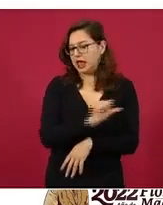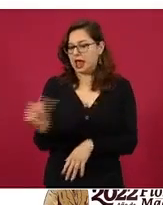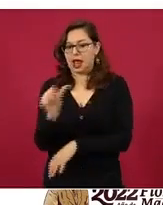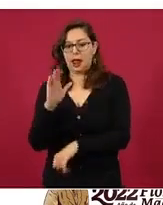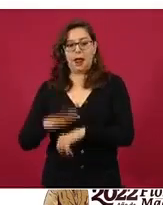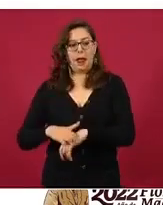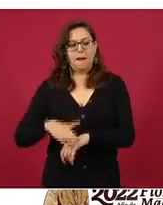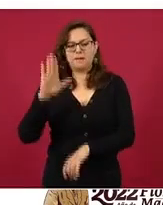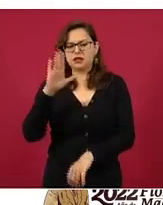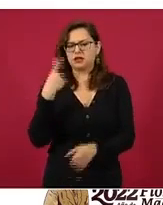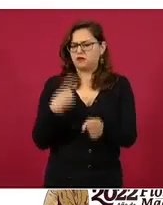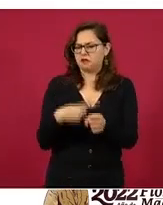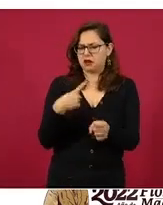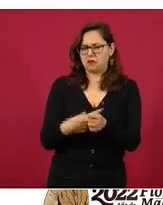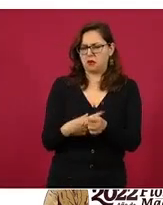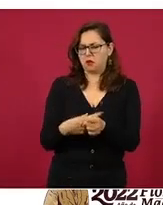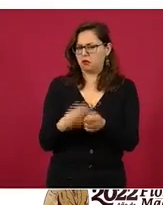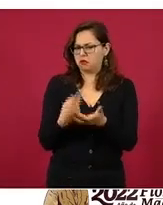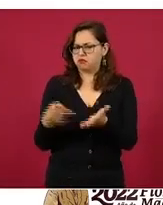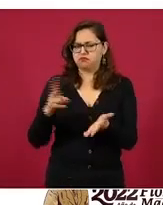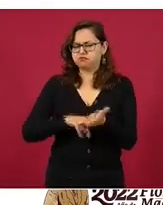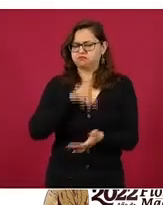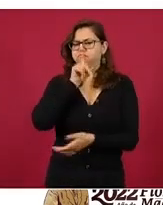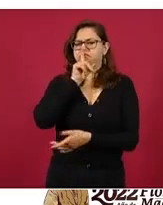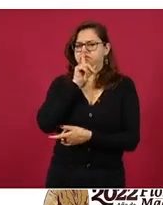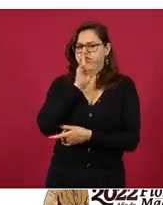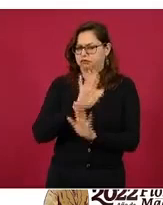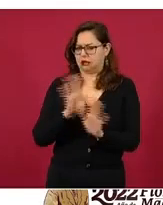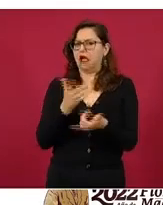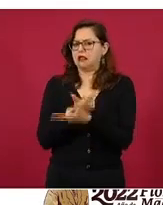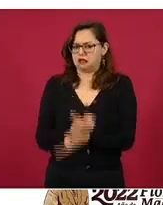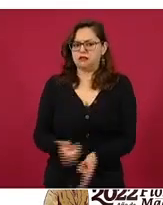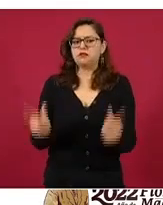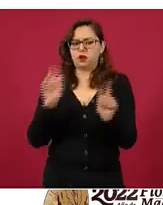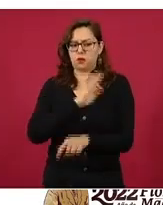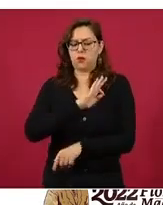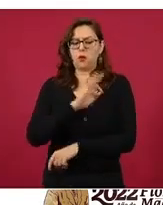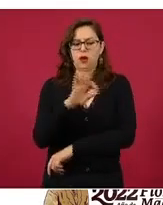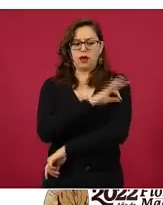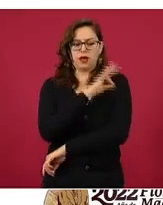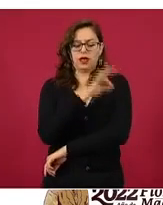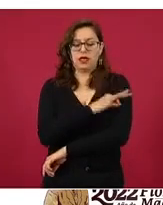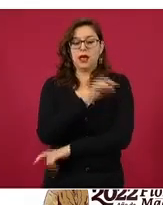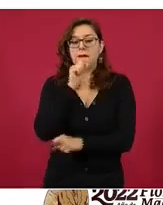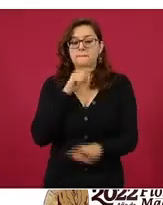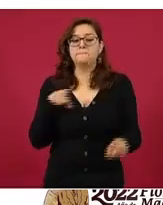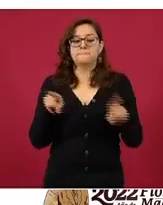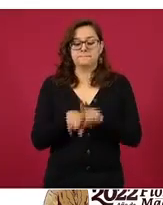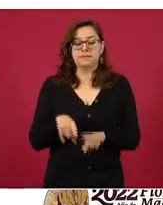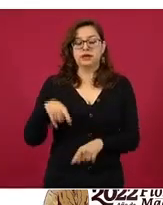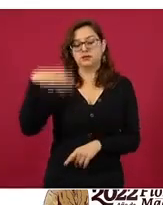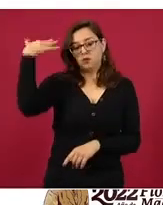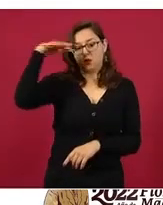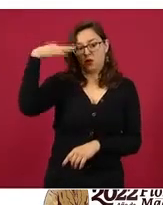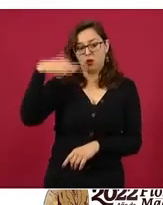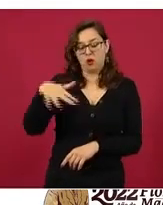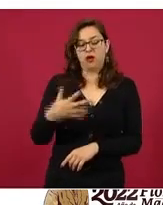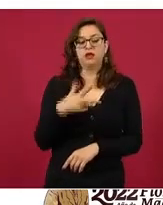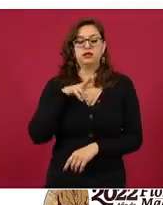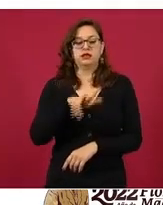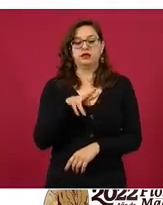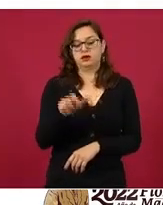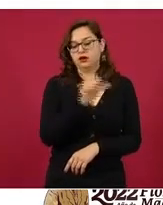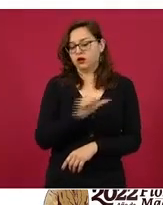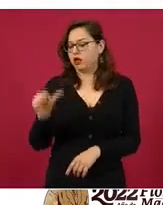alguna condición de salud y personas adultas 18 años en adelante. La página es mivacuna